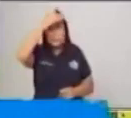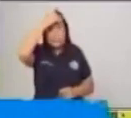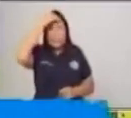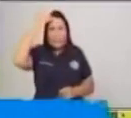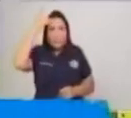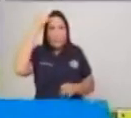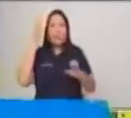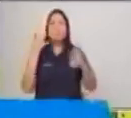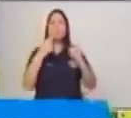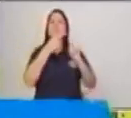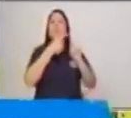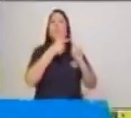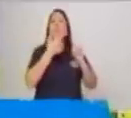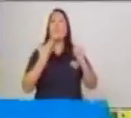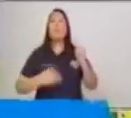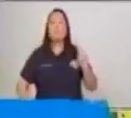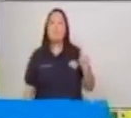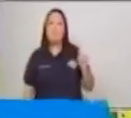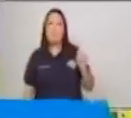Número uno.